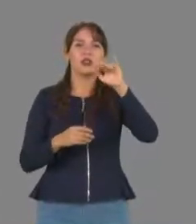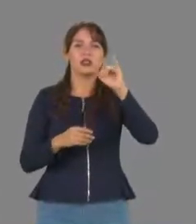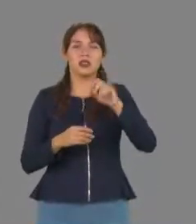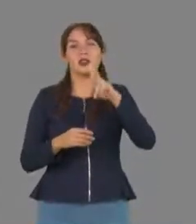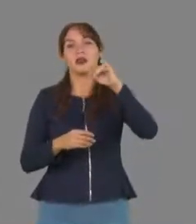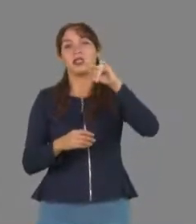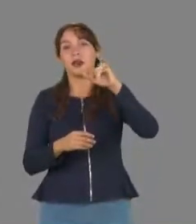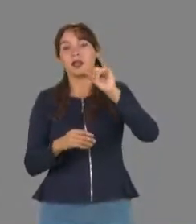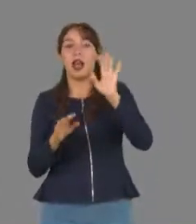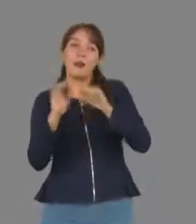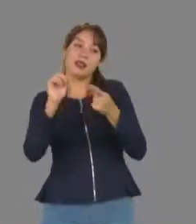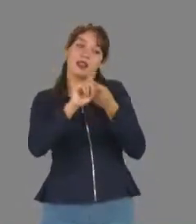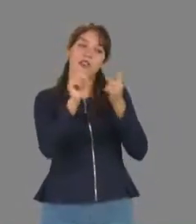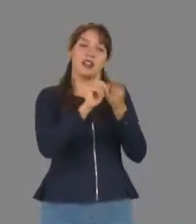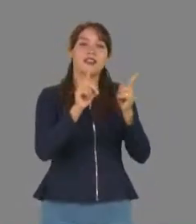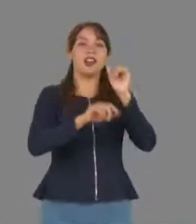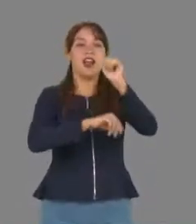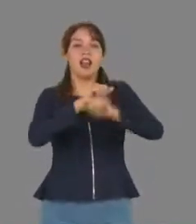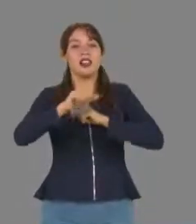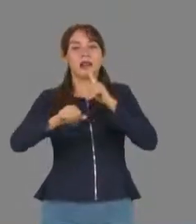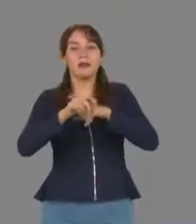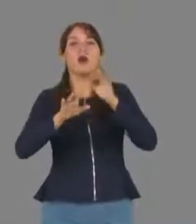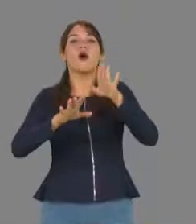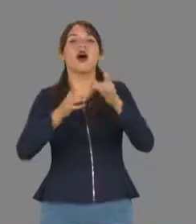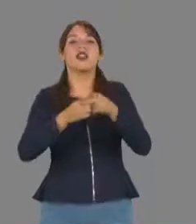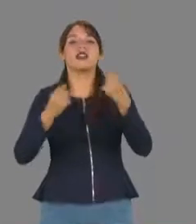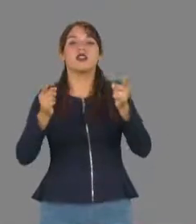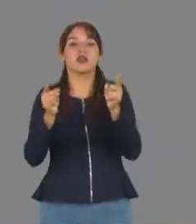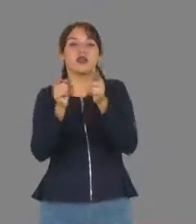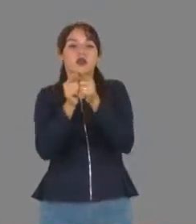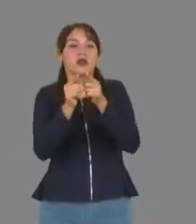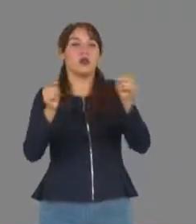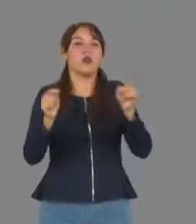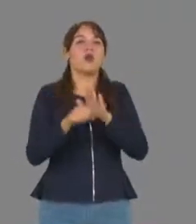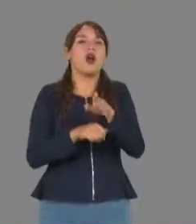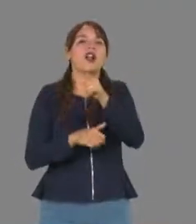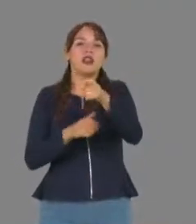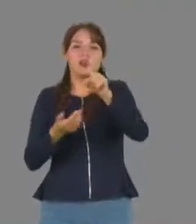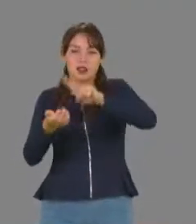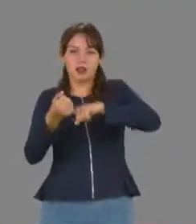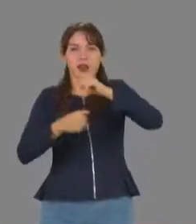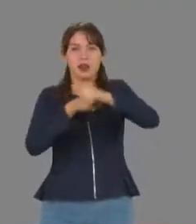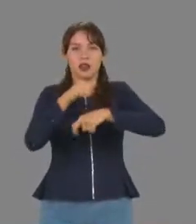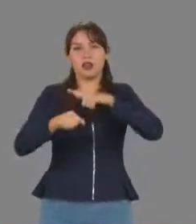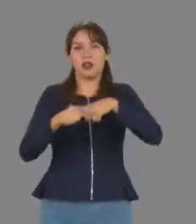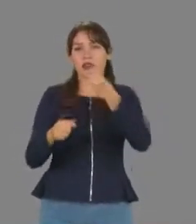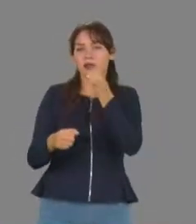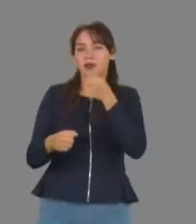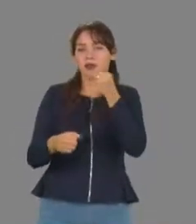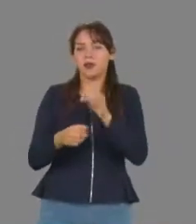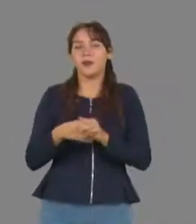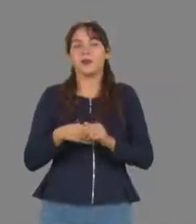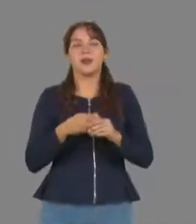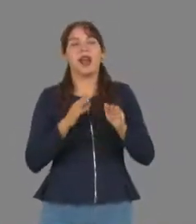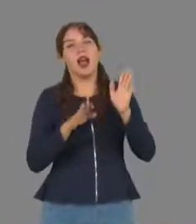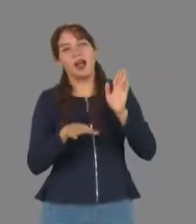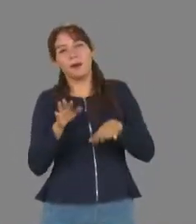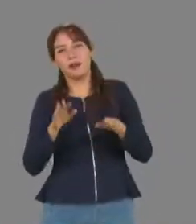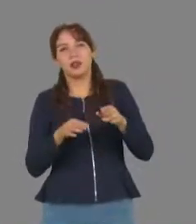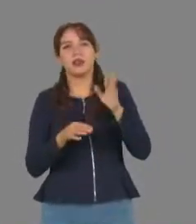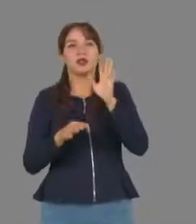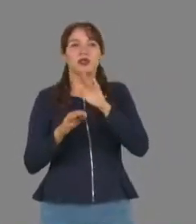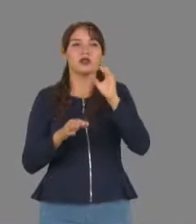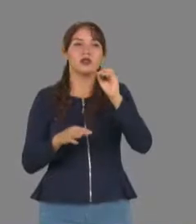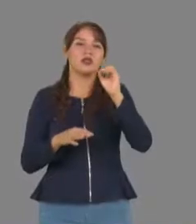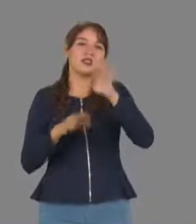especie de insecto, del estado de desarrollo del insecto y de la alimentación que el insecto está teniendo. Algunos casos mencionan mucho a los